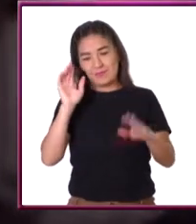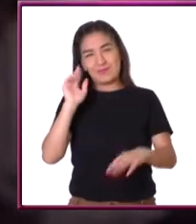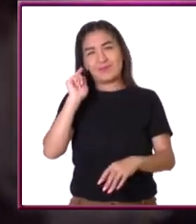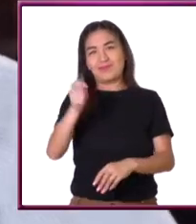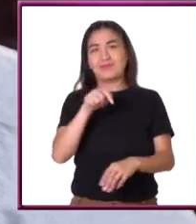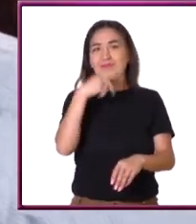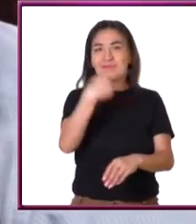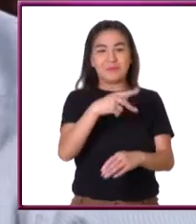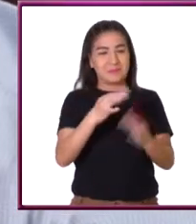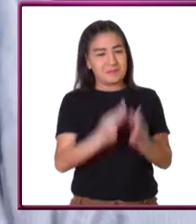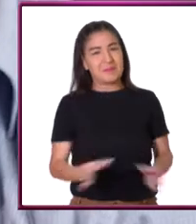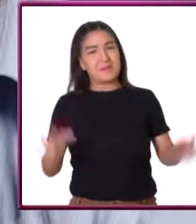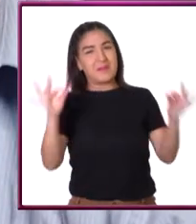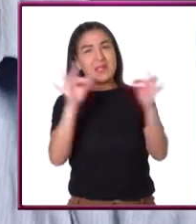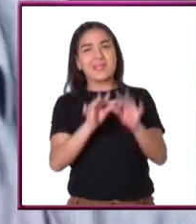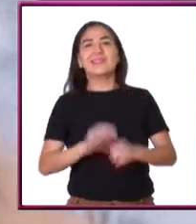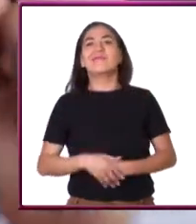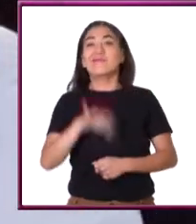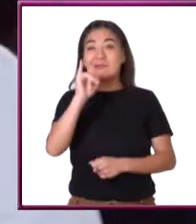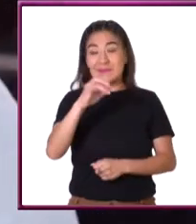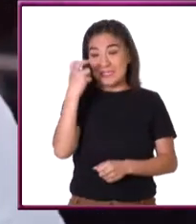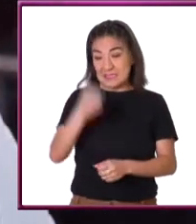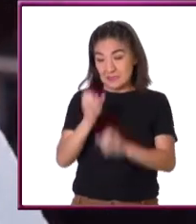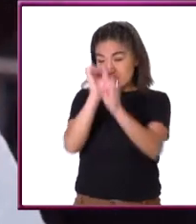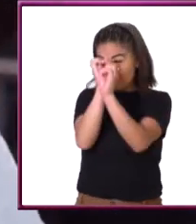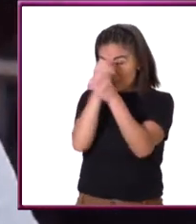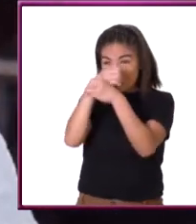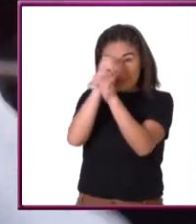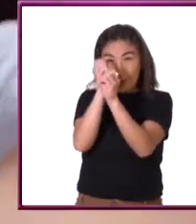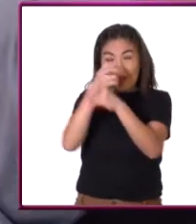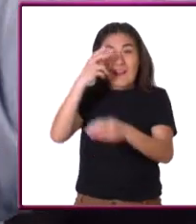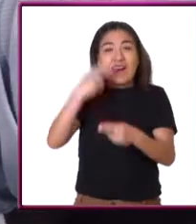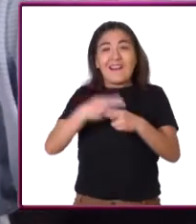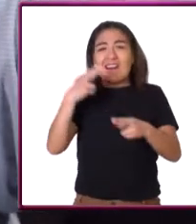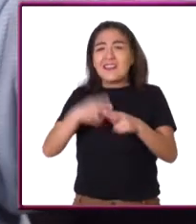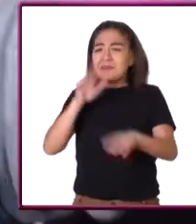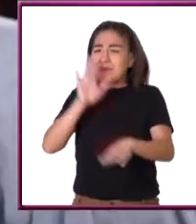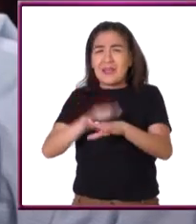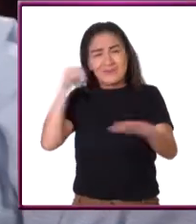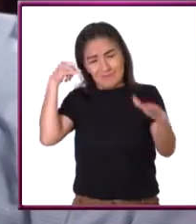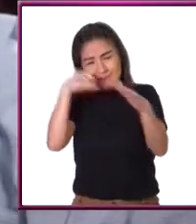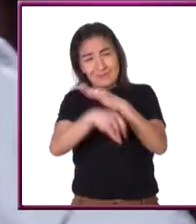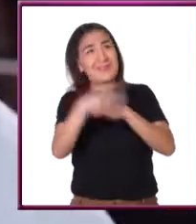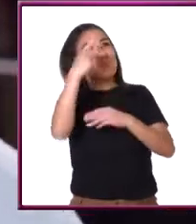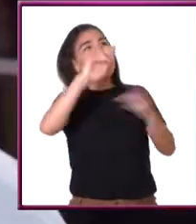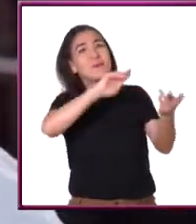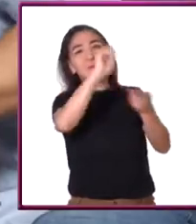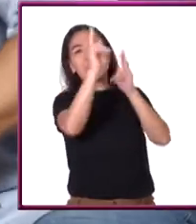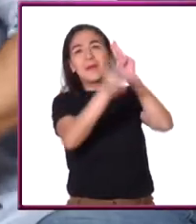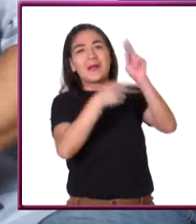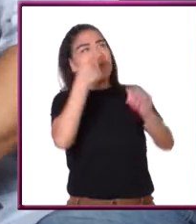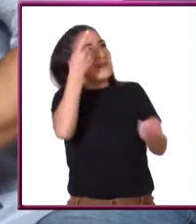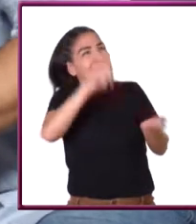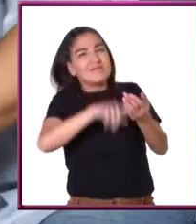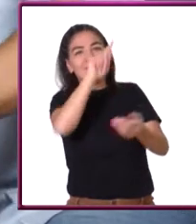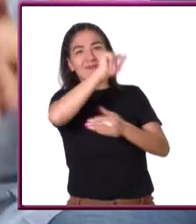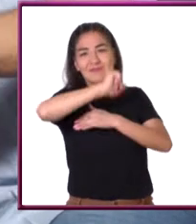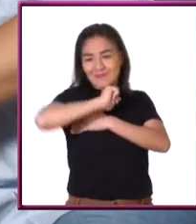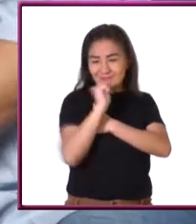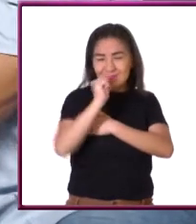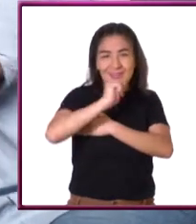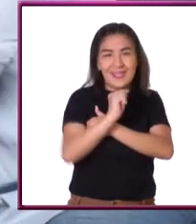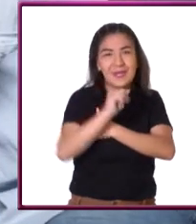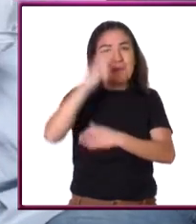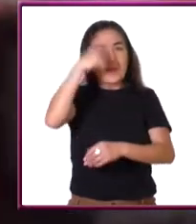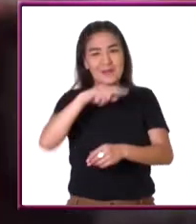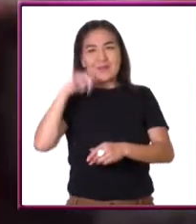sopa. Es correcto. Desde el mundo microscópico hasta los últimos rincones del universo observable. Ahí están, esperando